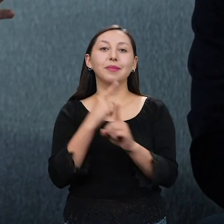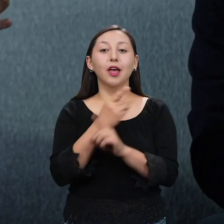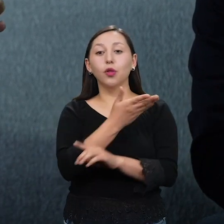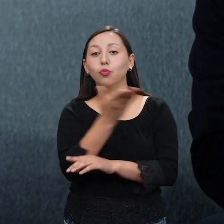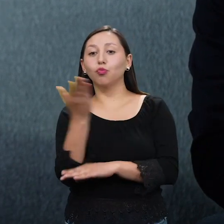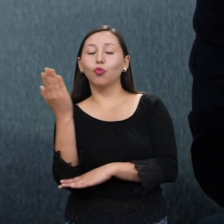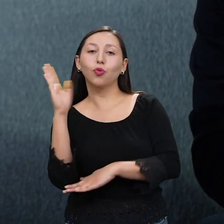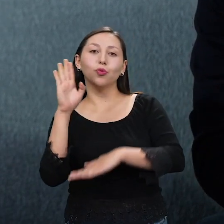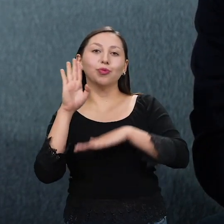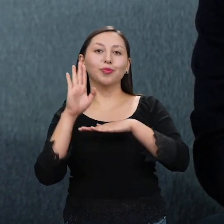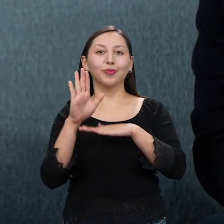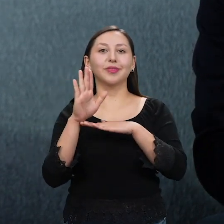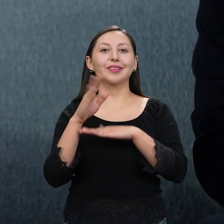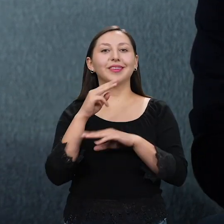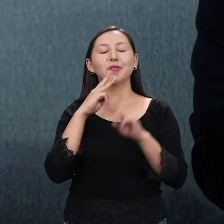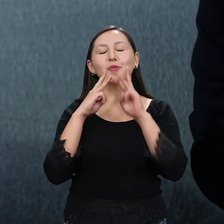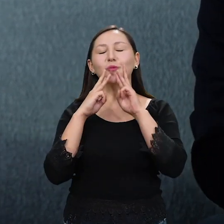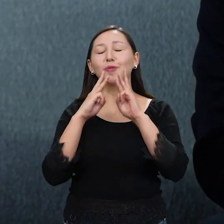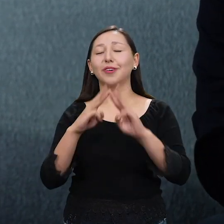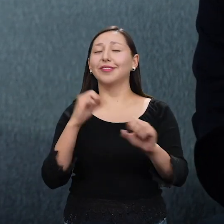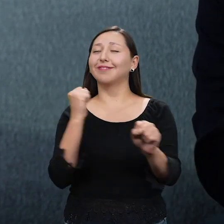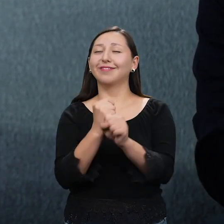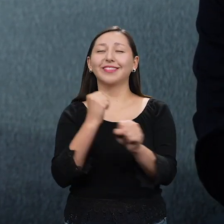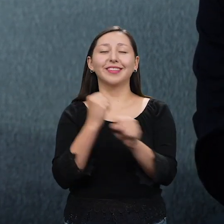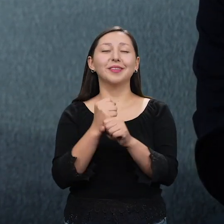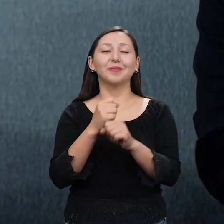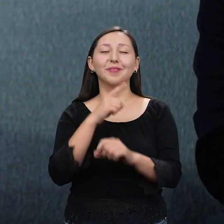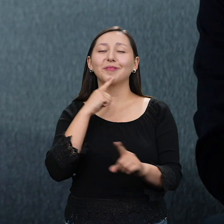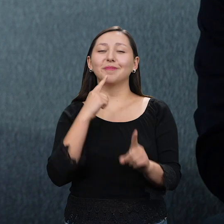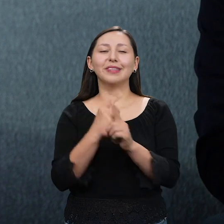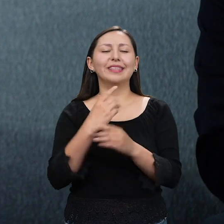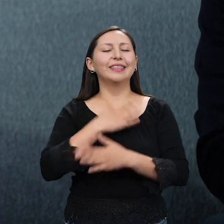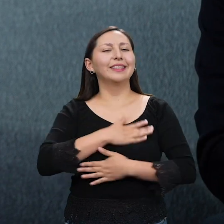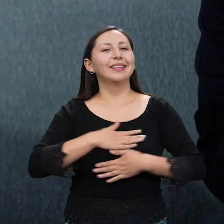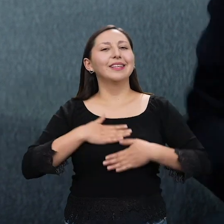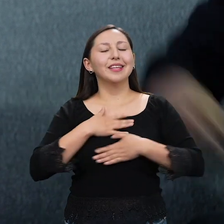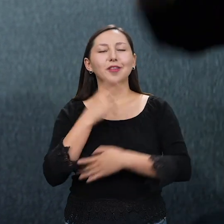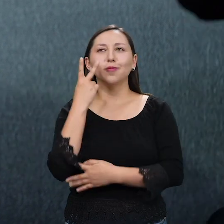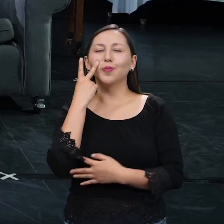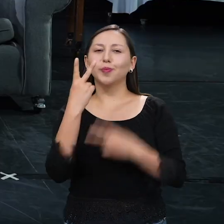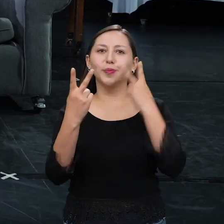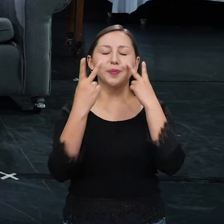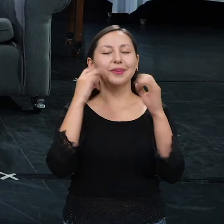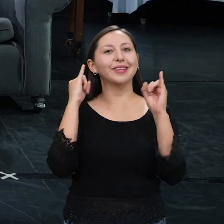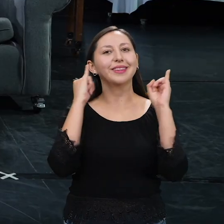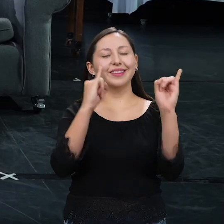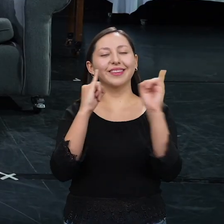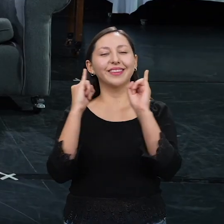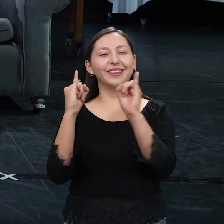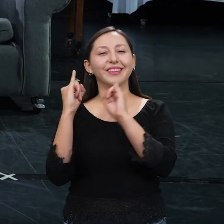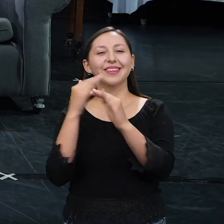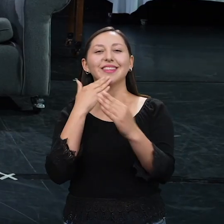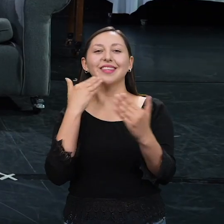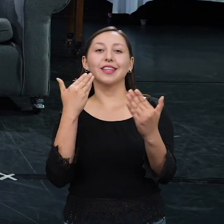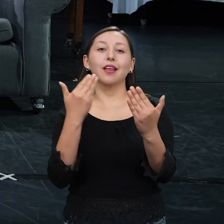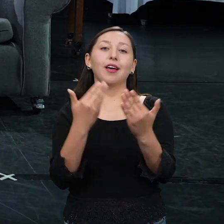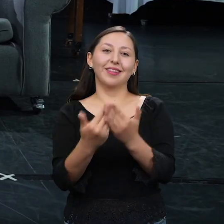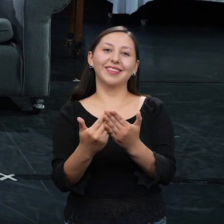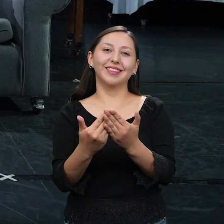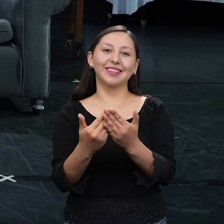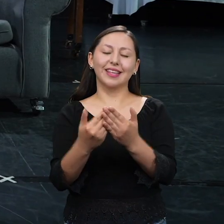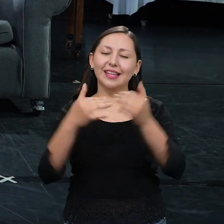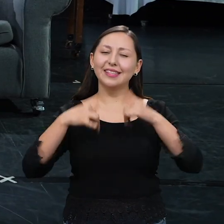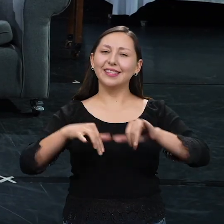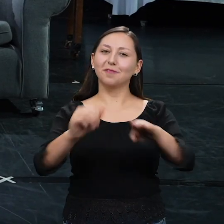comprometidos. ¡Qué bien! ¡Qué buen trabajo! Yo lo disfruté un montón. Oye, gracias. Ahora te dejo ensayar más. Ok,